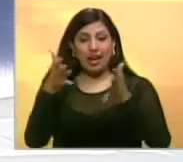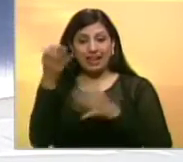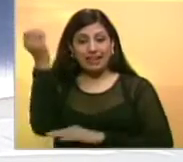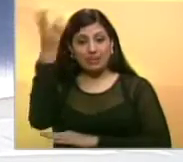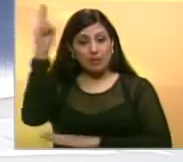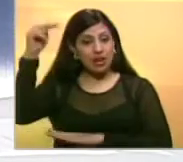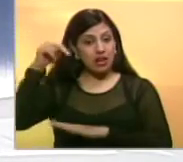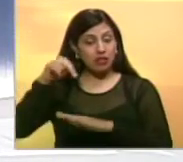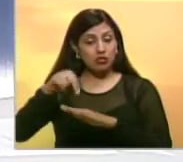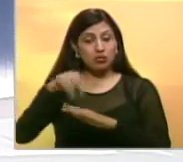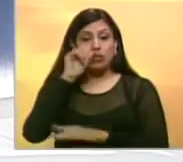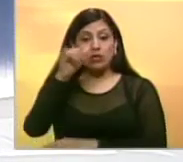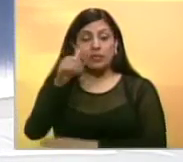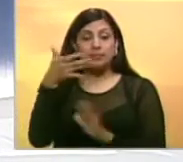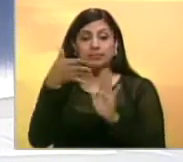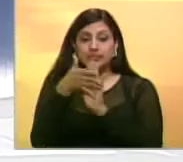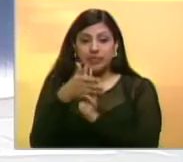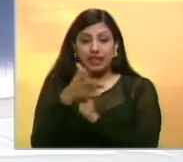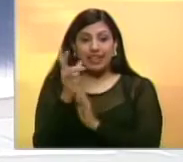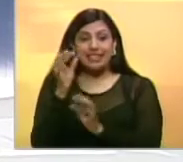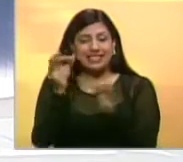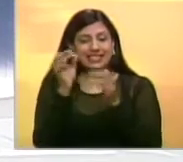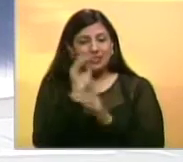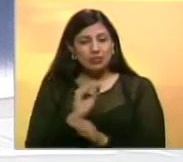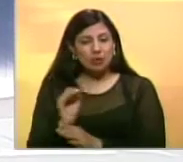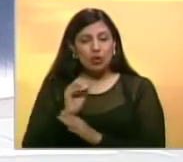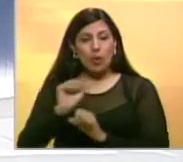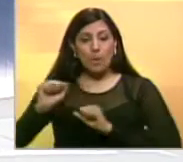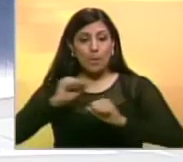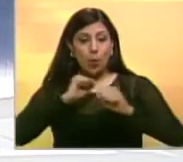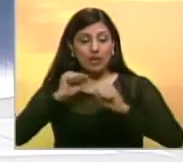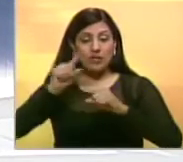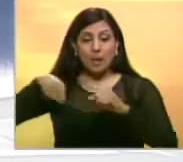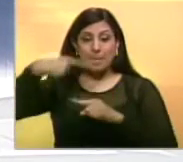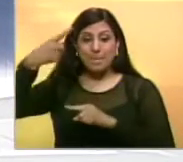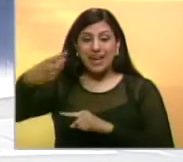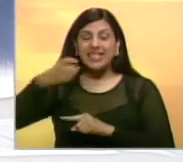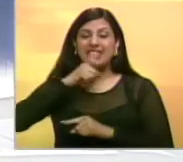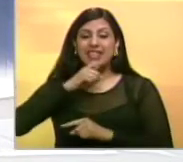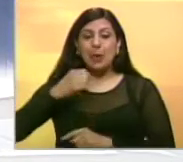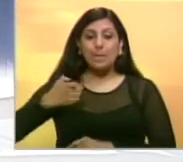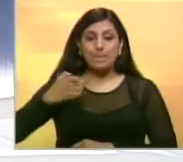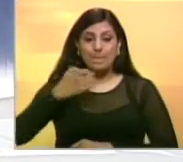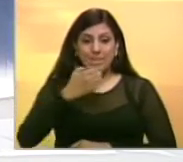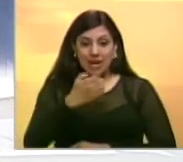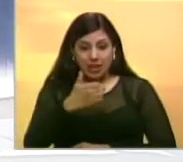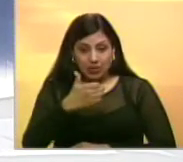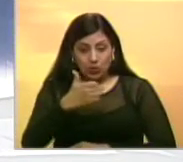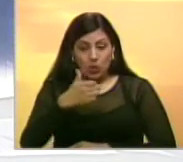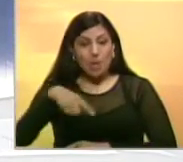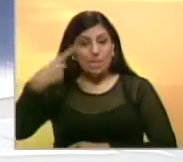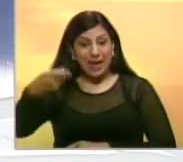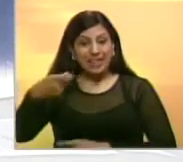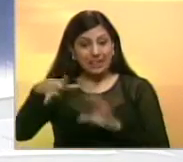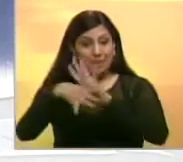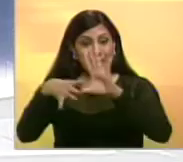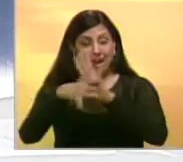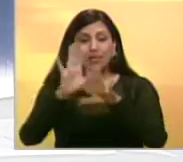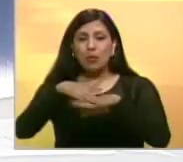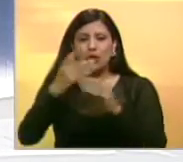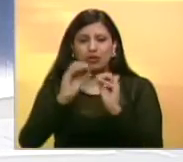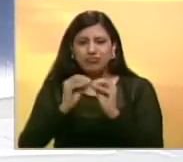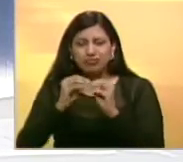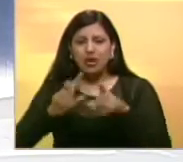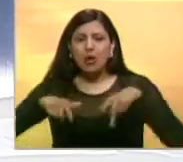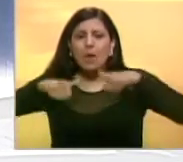Asamblea Nacional, Freddy Guevara, señaló que la seguridad para la movilización que convocó la Mesa de la Unidad Democrática para este martes, con motivo de la